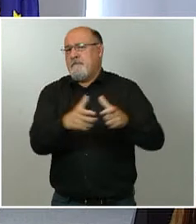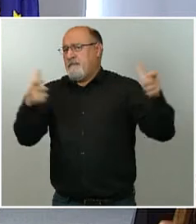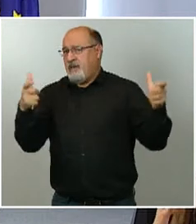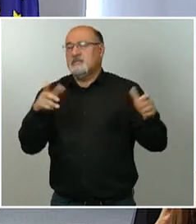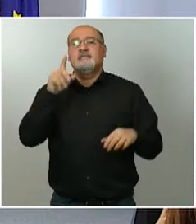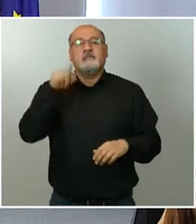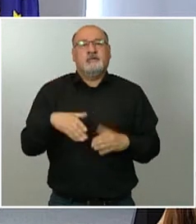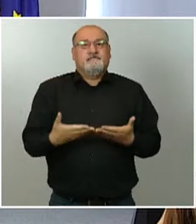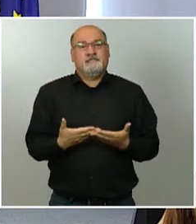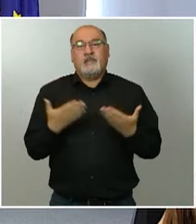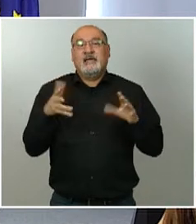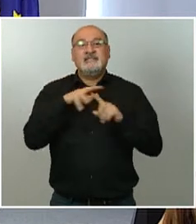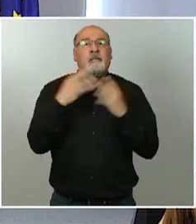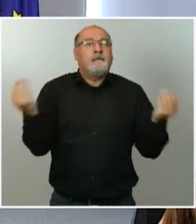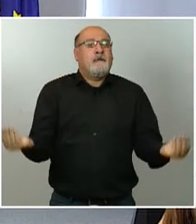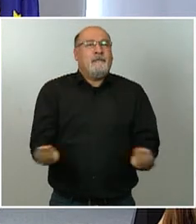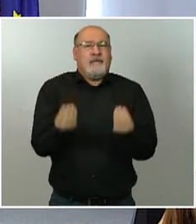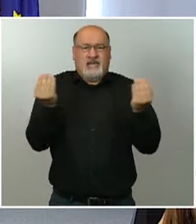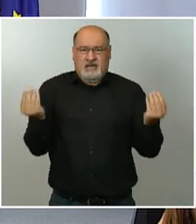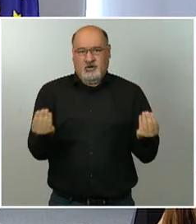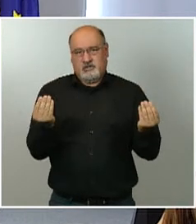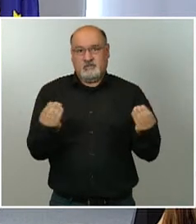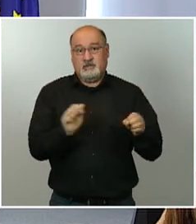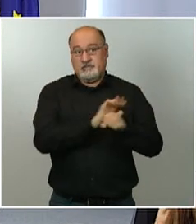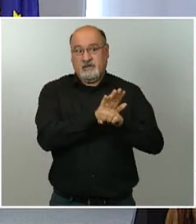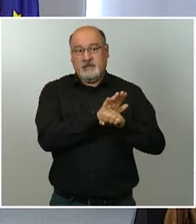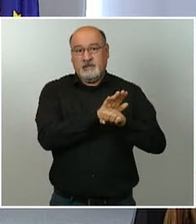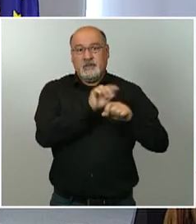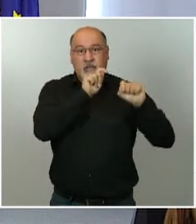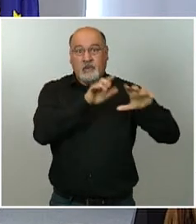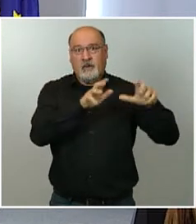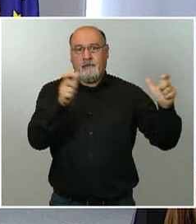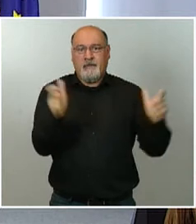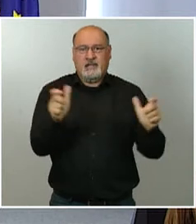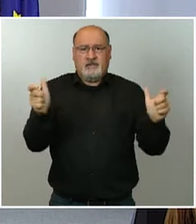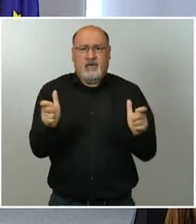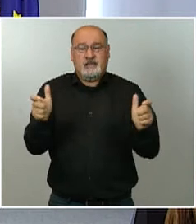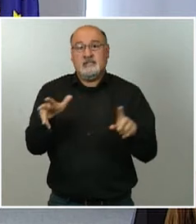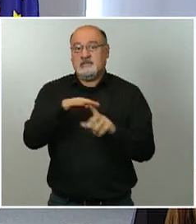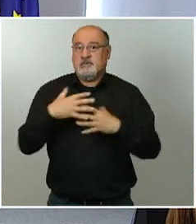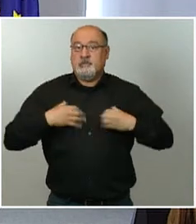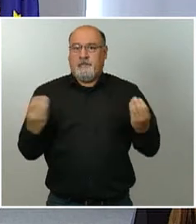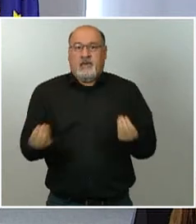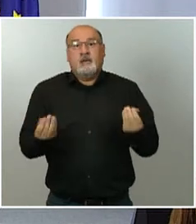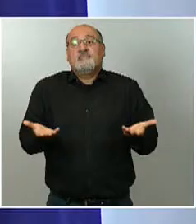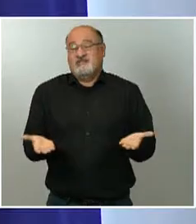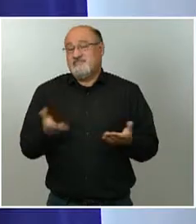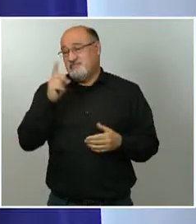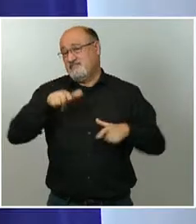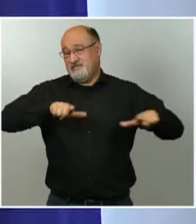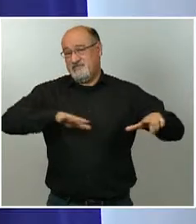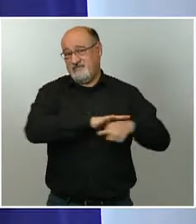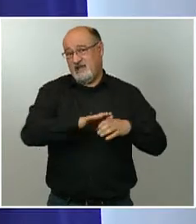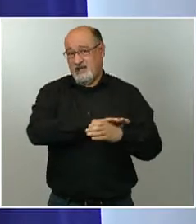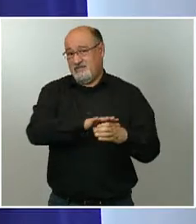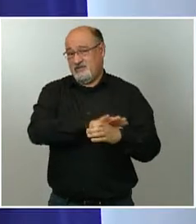mejora sanitaria, y me nos parecía que también el fútbol necesitaba, aunque tuviera ese valor simbólico, sobre